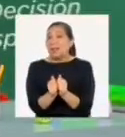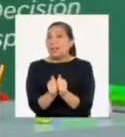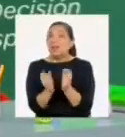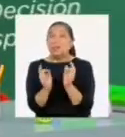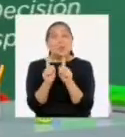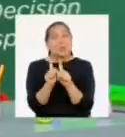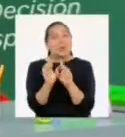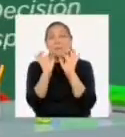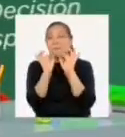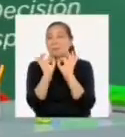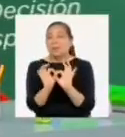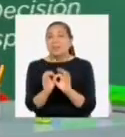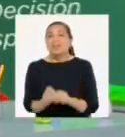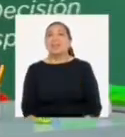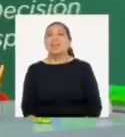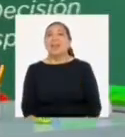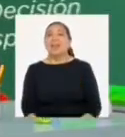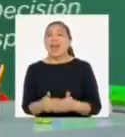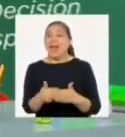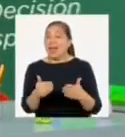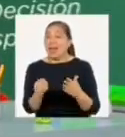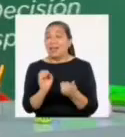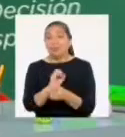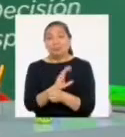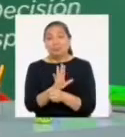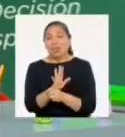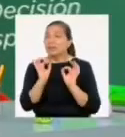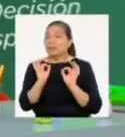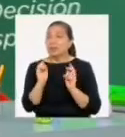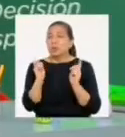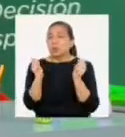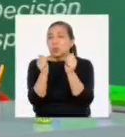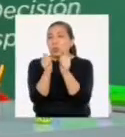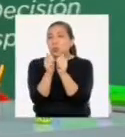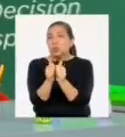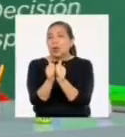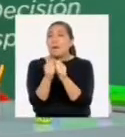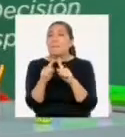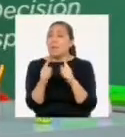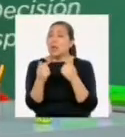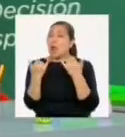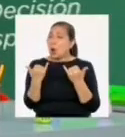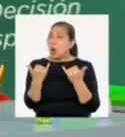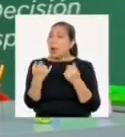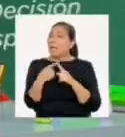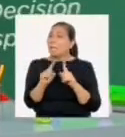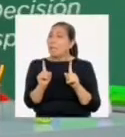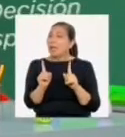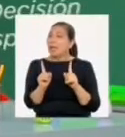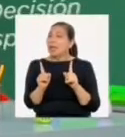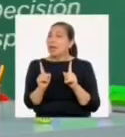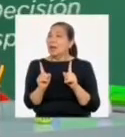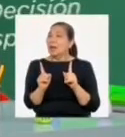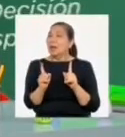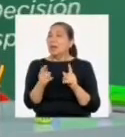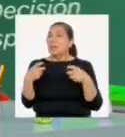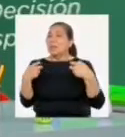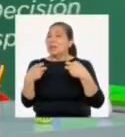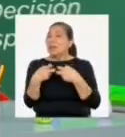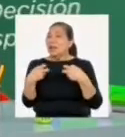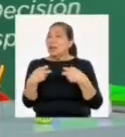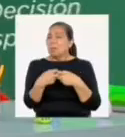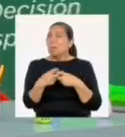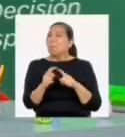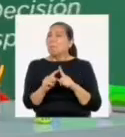Dicen que son la pareja perfecta. Y antes de la pandemia paraban todo el día juntos. Ahora también, pero más que todo de manera virtual.